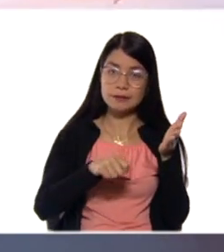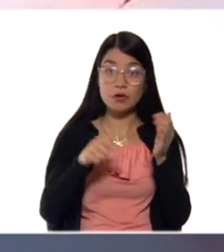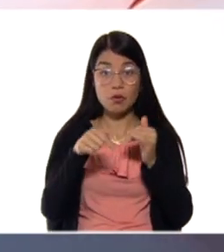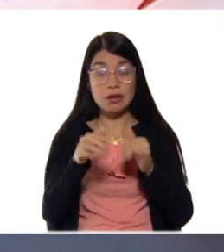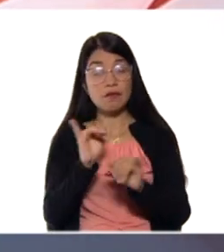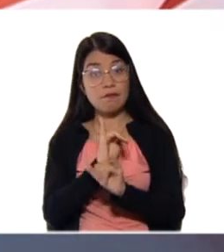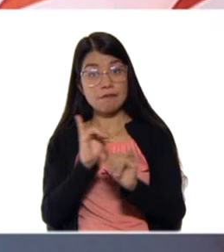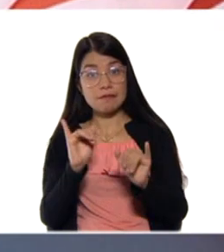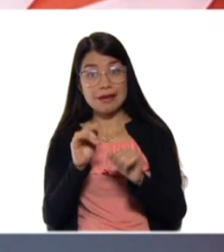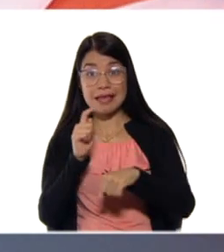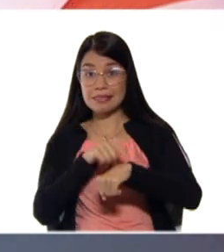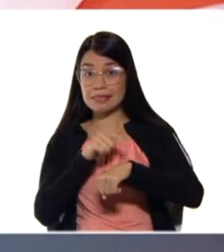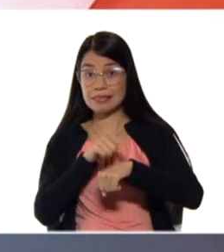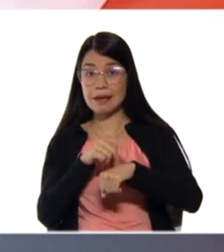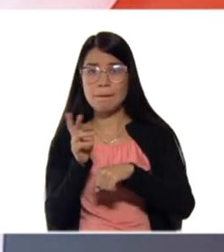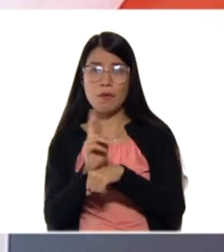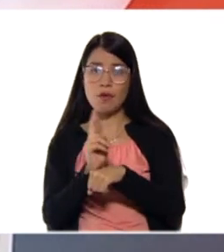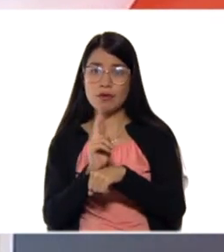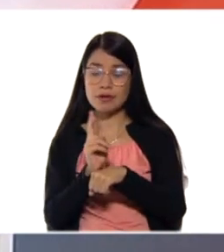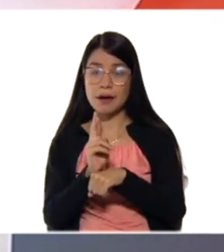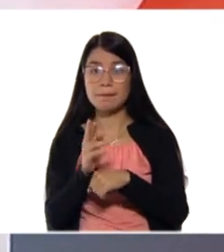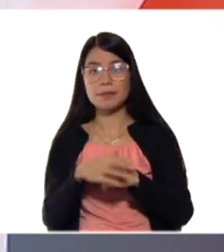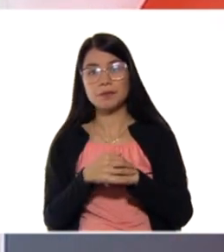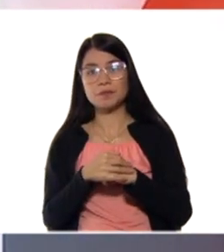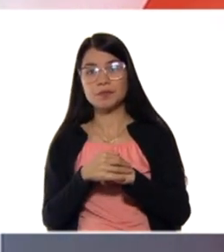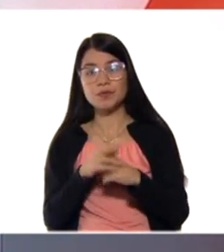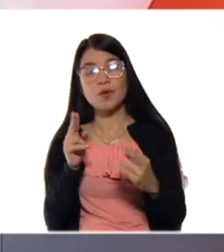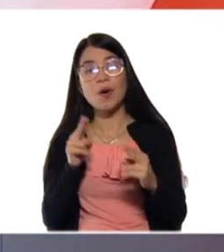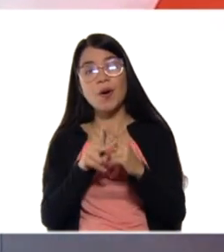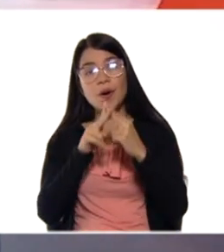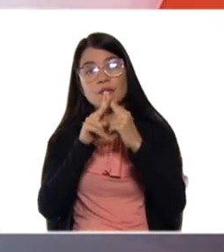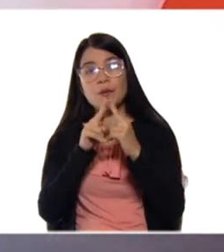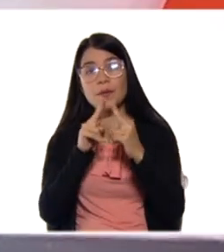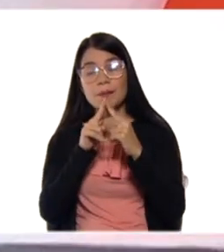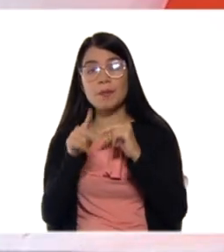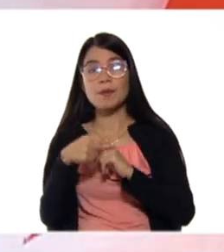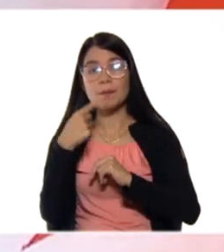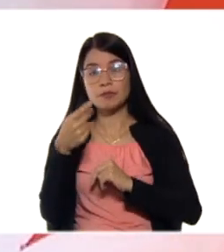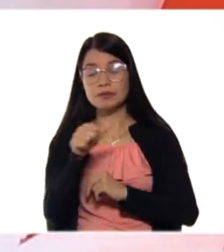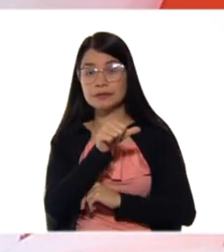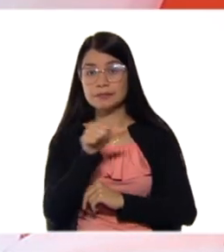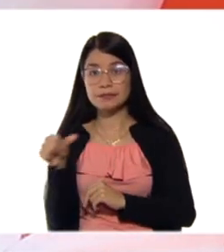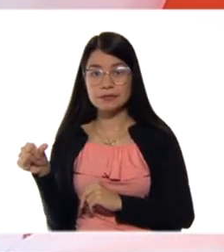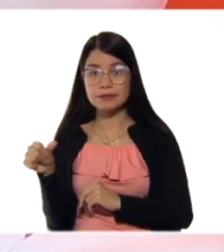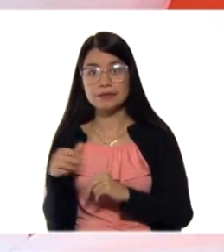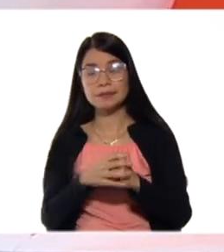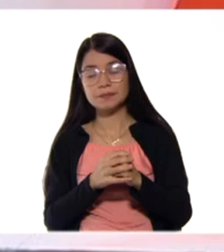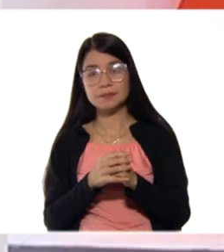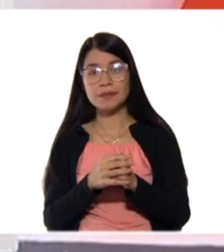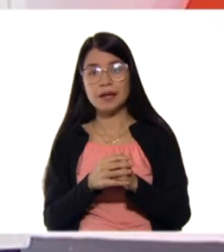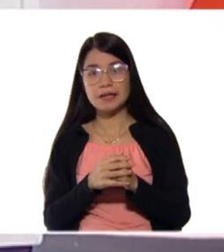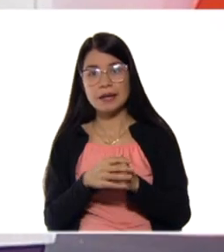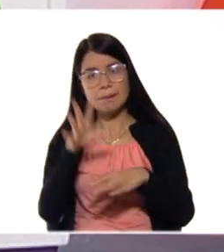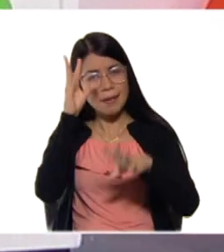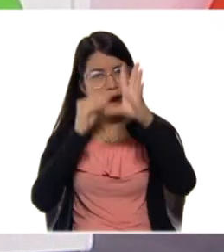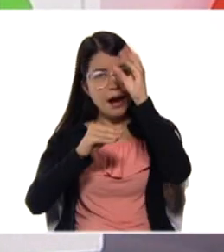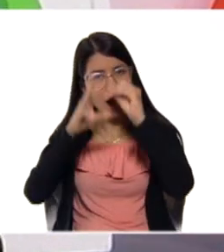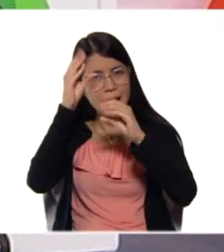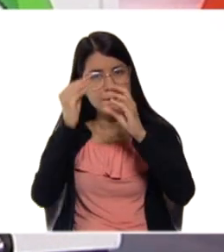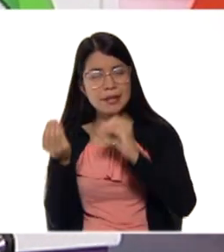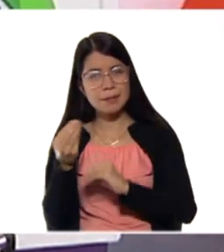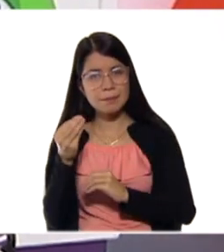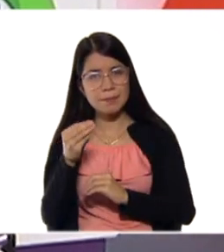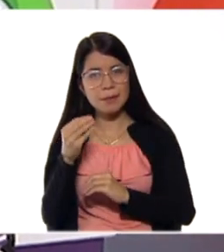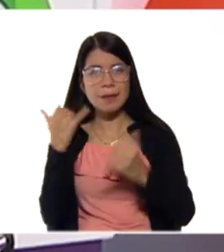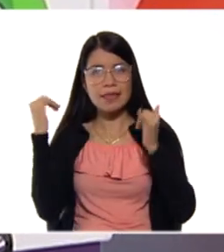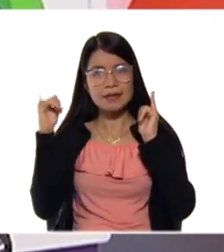despedimos. El tiempo pasa volando, ¿no es así? Nos esperamos que nos acompañen el resto de la semana para seguir conociendo más acerca de